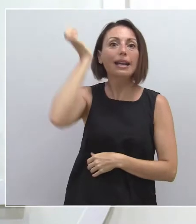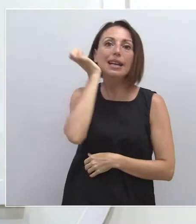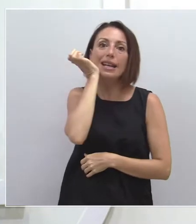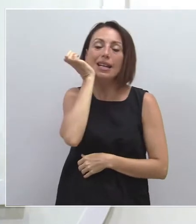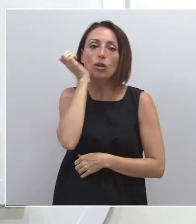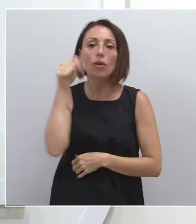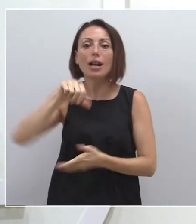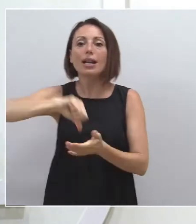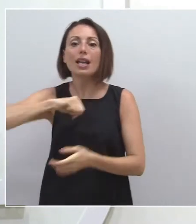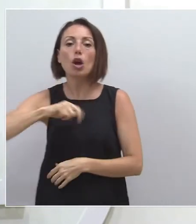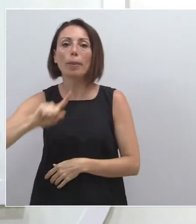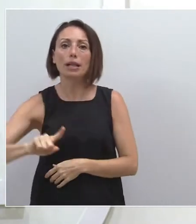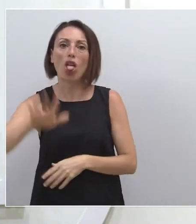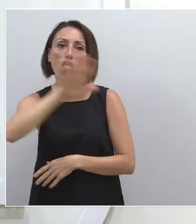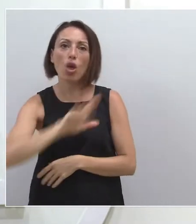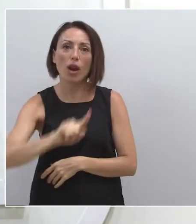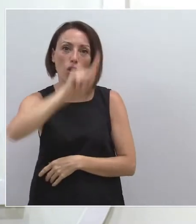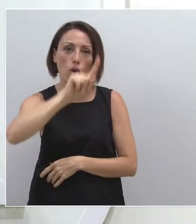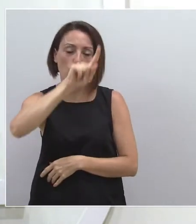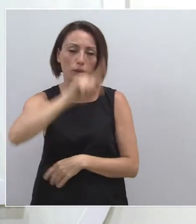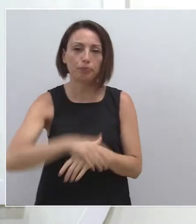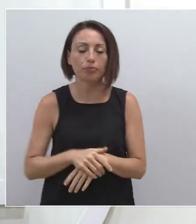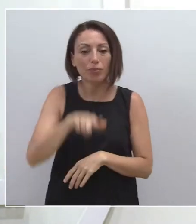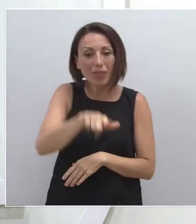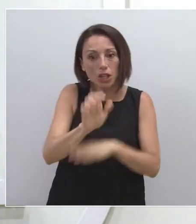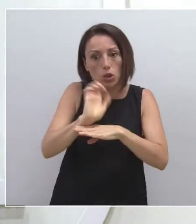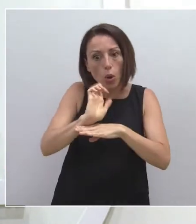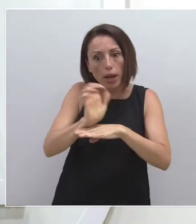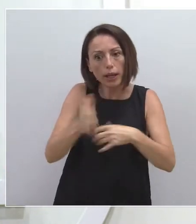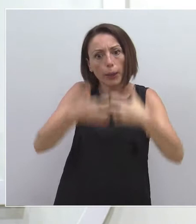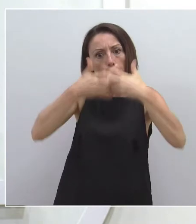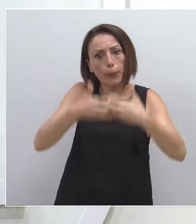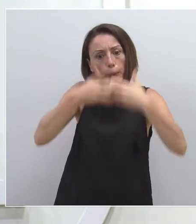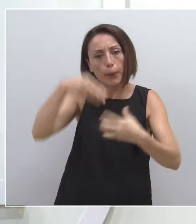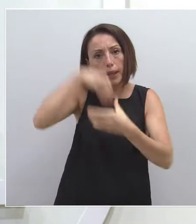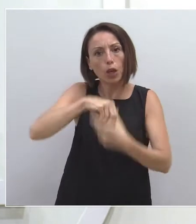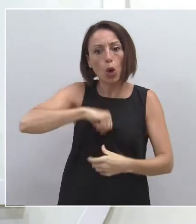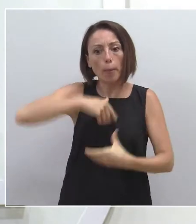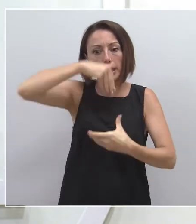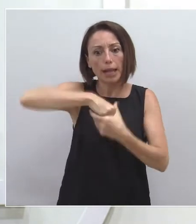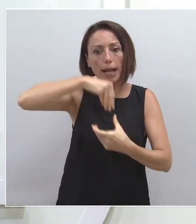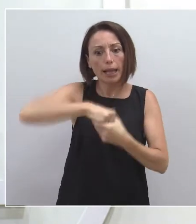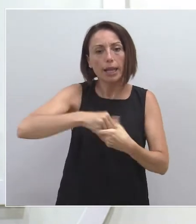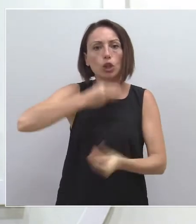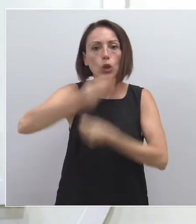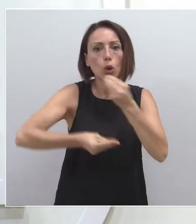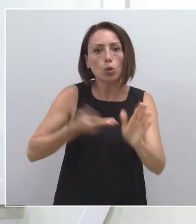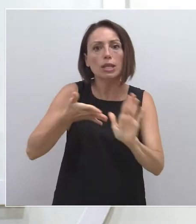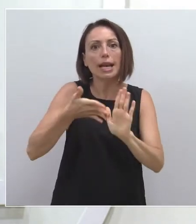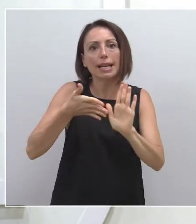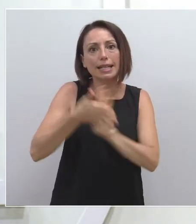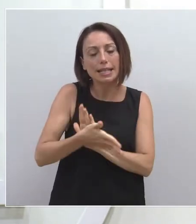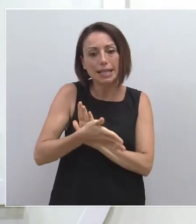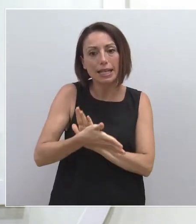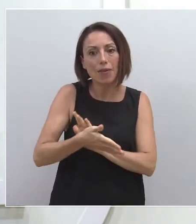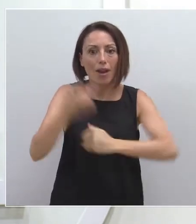noroeste. Las obras permitirán generar la energía eléctrica que se consumirá en estos hospitales, lo que se traducirá en un importante